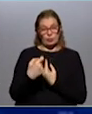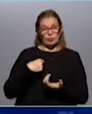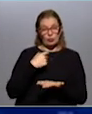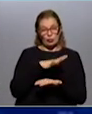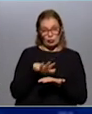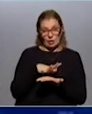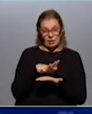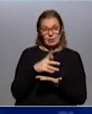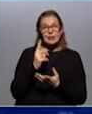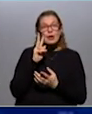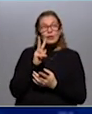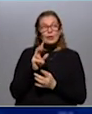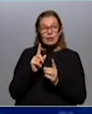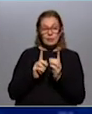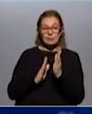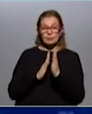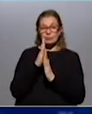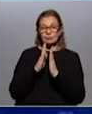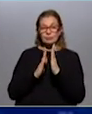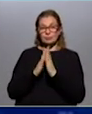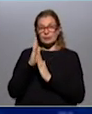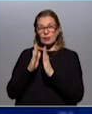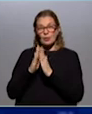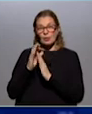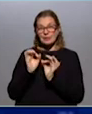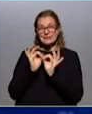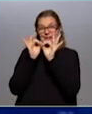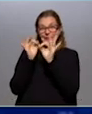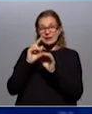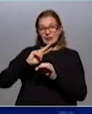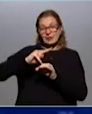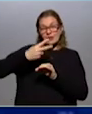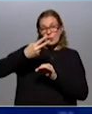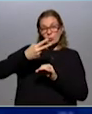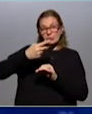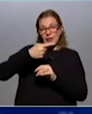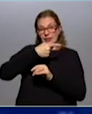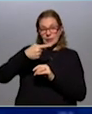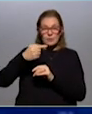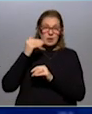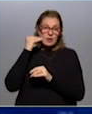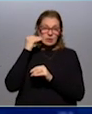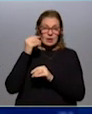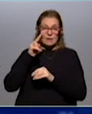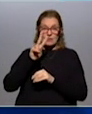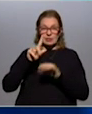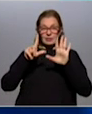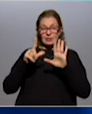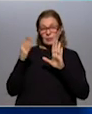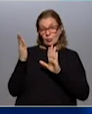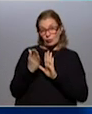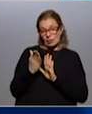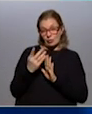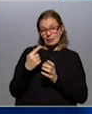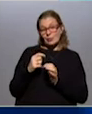Y ahí lo que vos ves es el pico de ocupados ausentes lo alcanzaste en la segunda semana de abril, que es ese 27%, y que